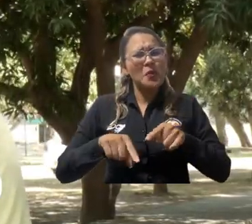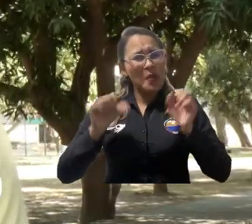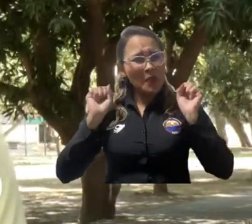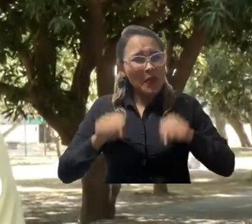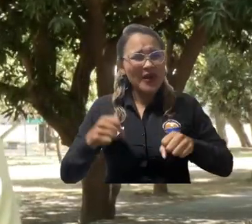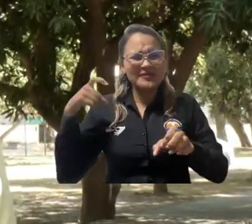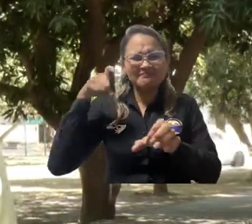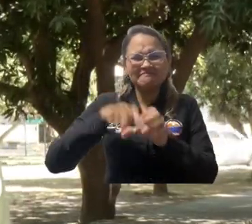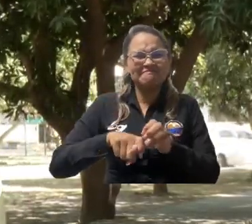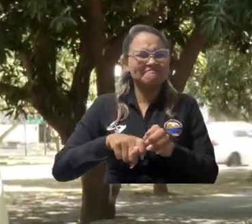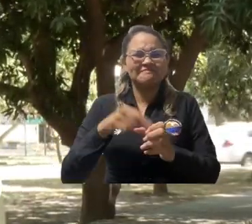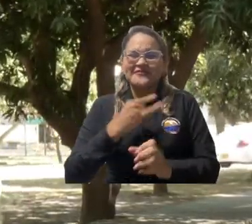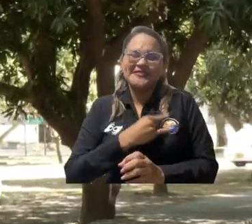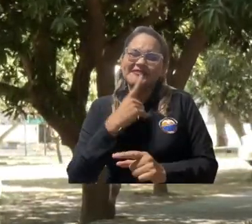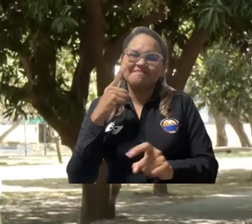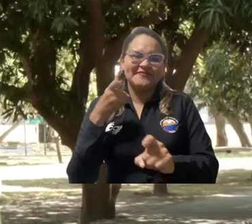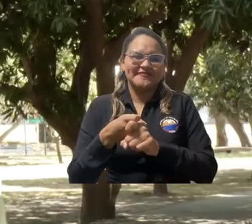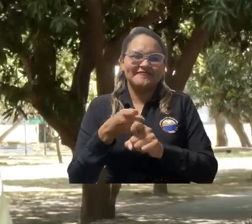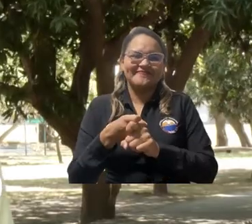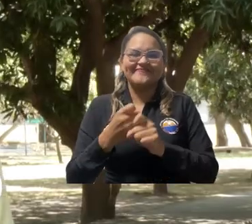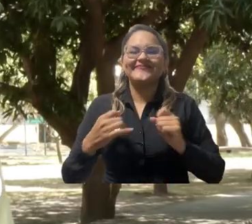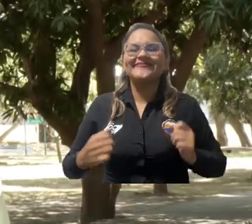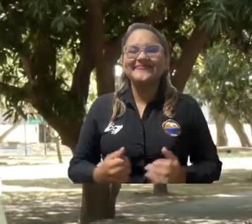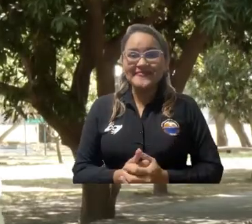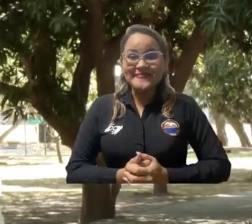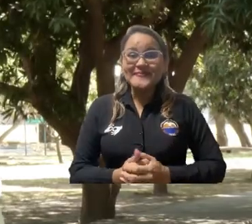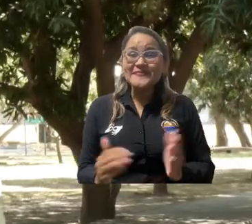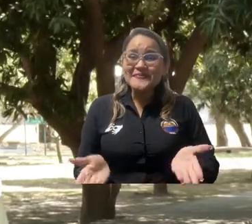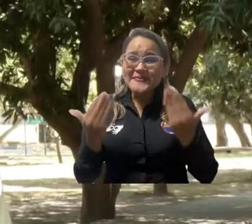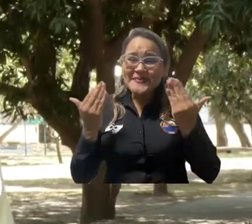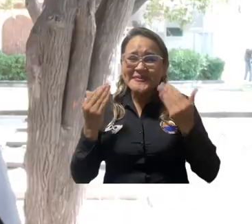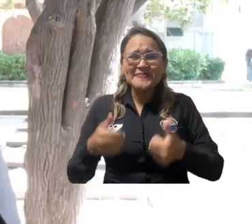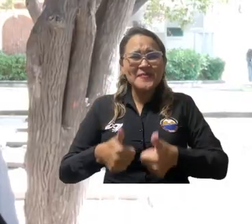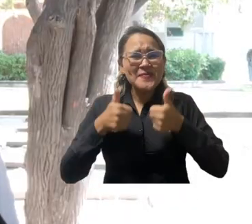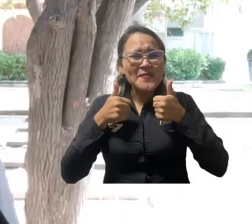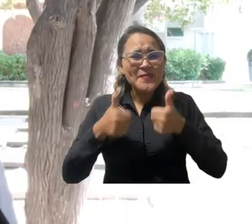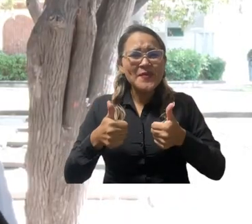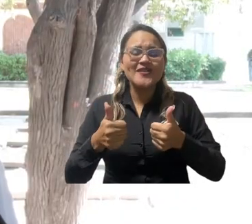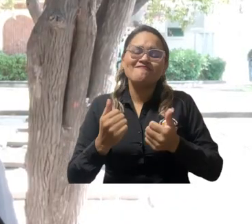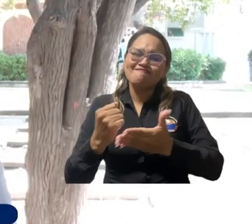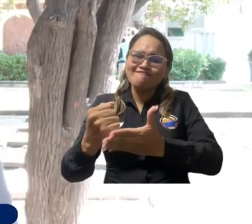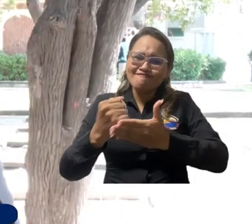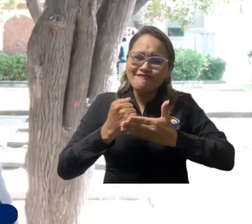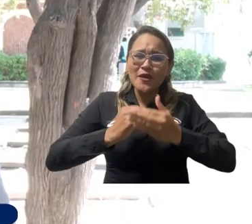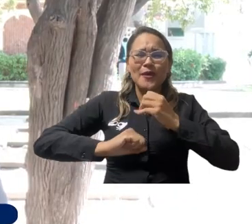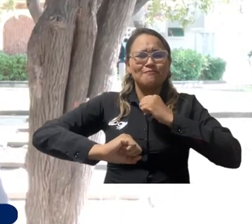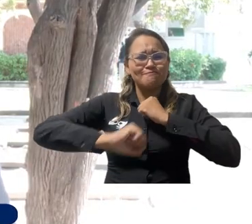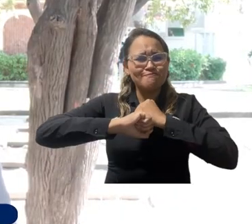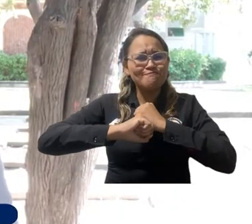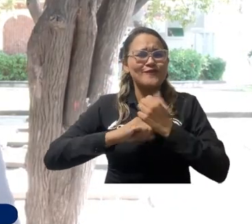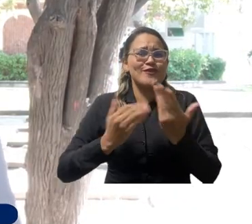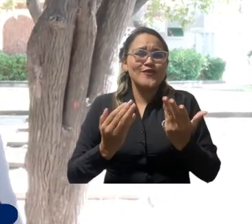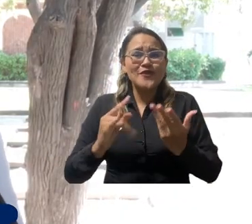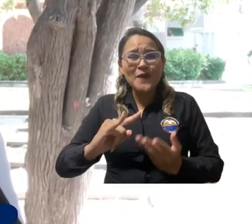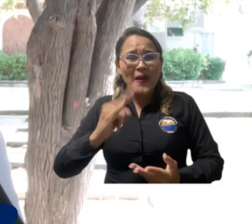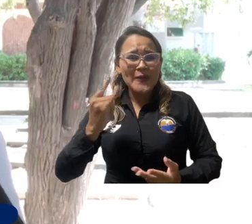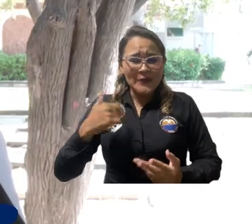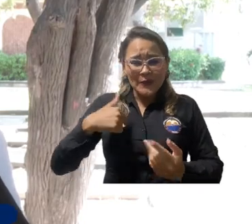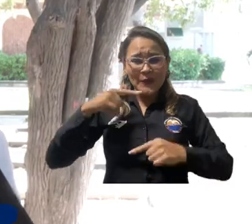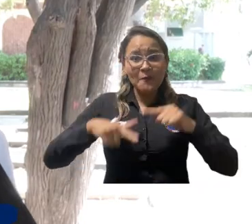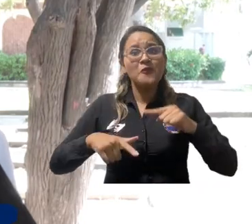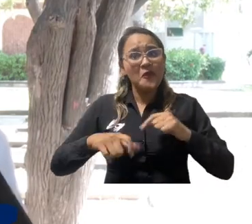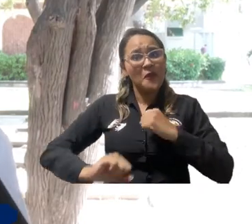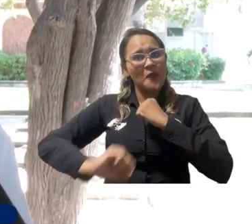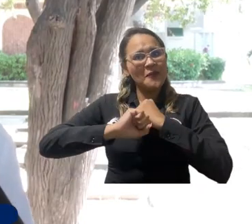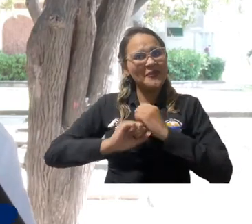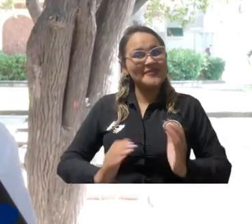algunos no hubieran tenido en otro caso la oportunidad de venir a estudiar aquí. Muy bueno porque ayuda a estudiar a aquellas personas que tal vez